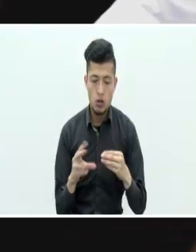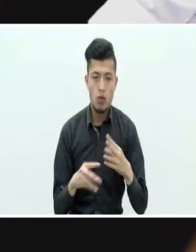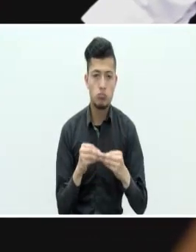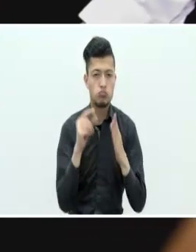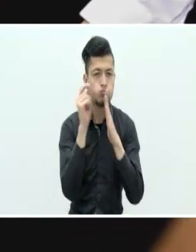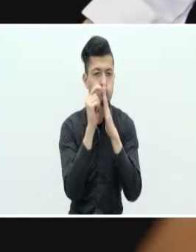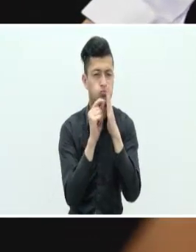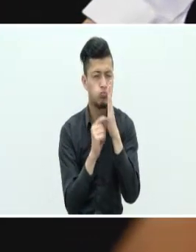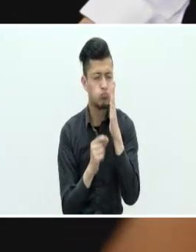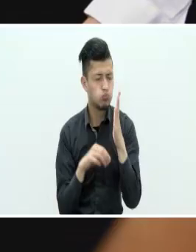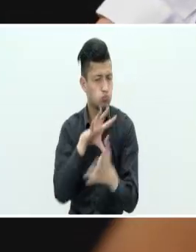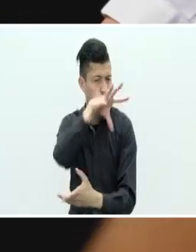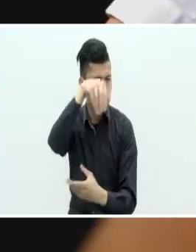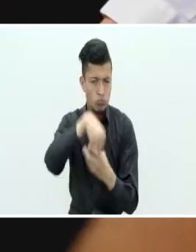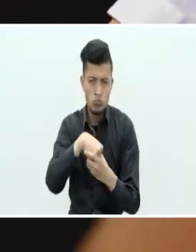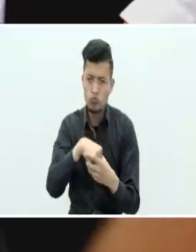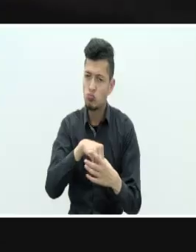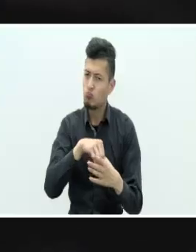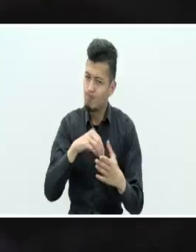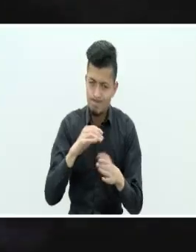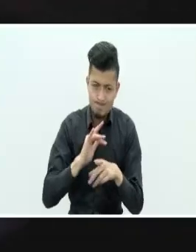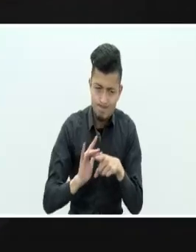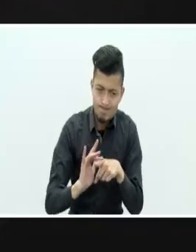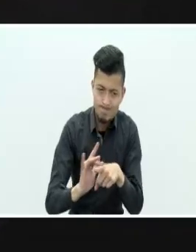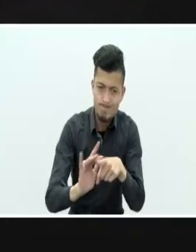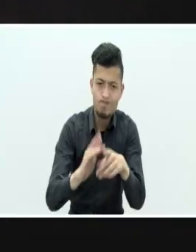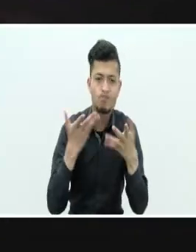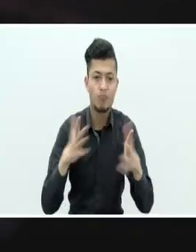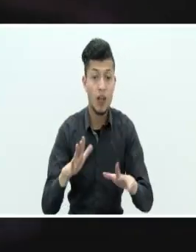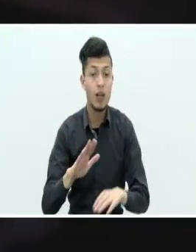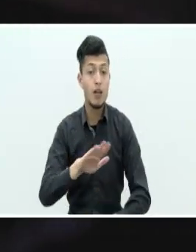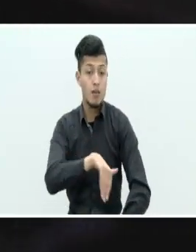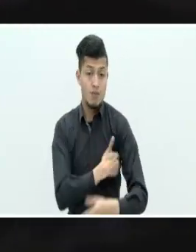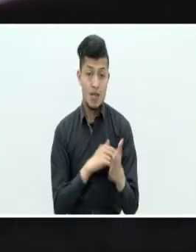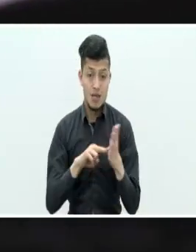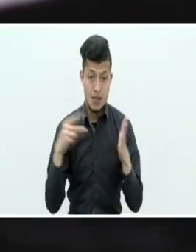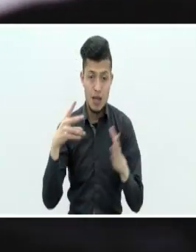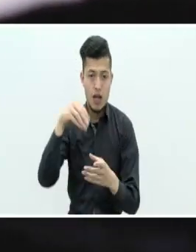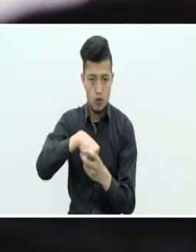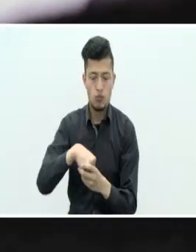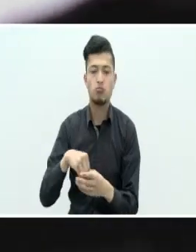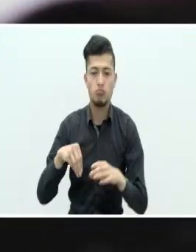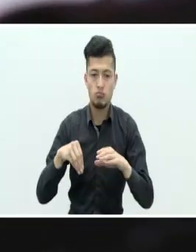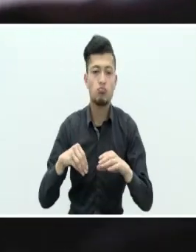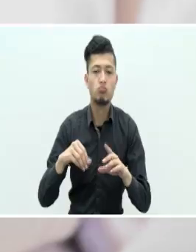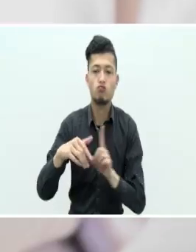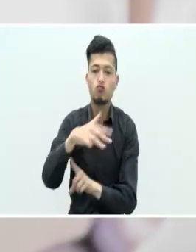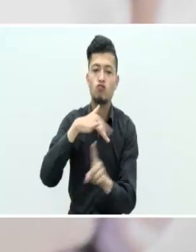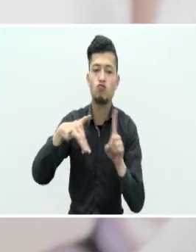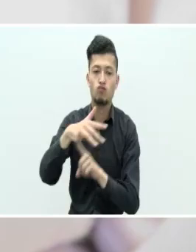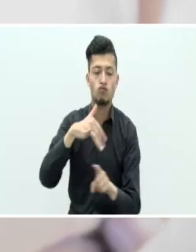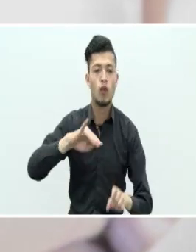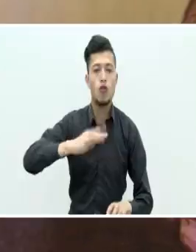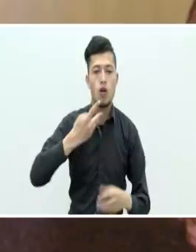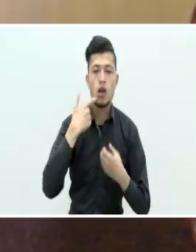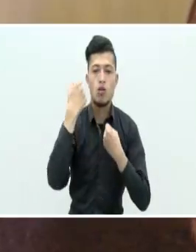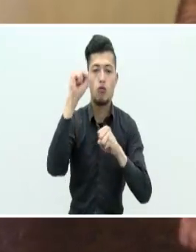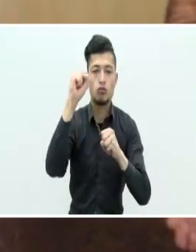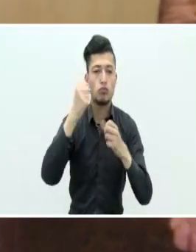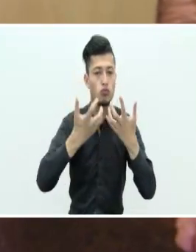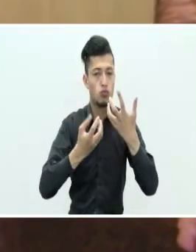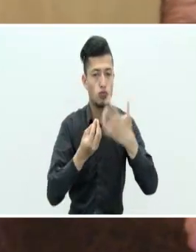digamos, básicos que les va a permitir encontrar un espacio en este mundo cambiante de la Cuarta Revolución Industrial.